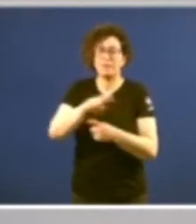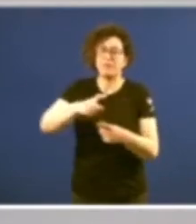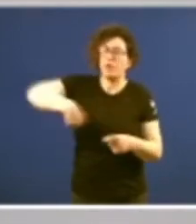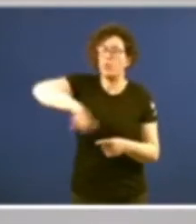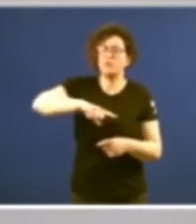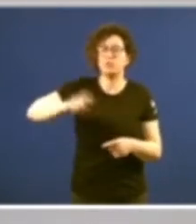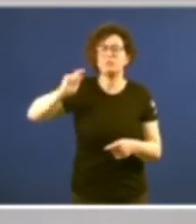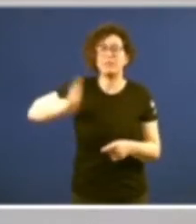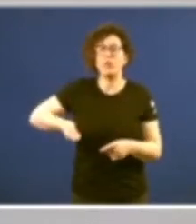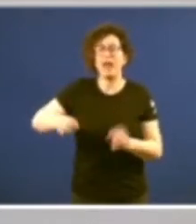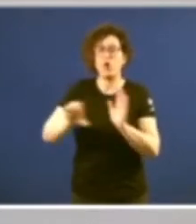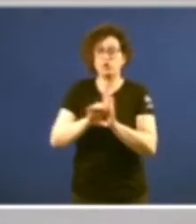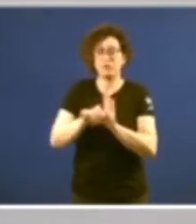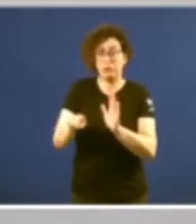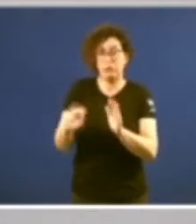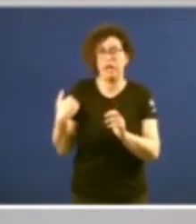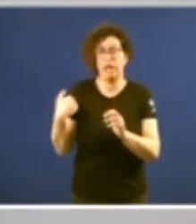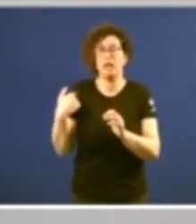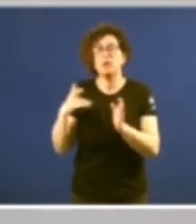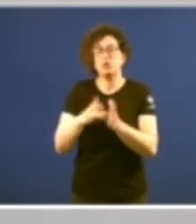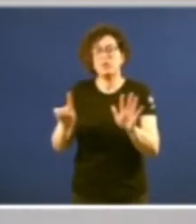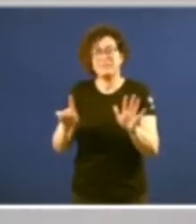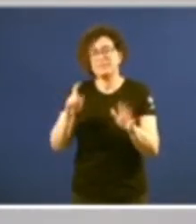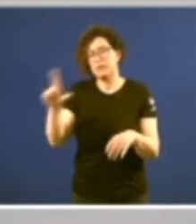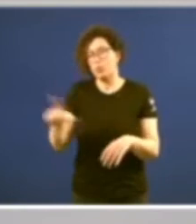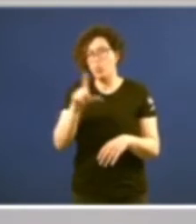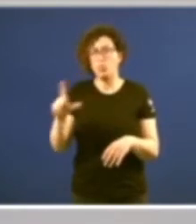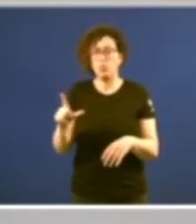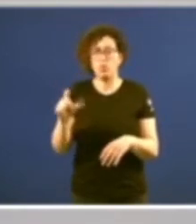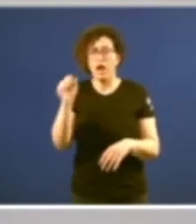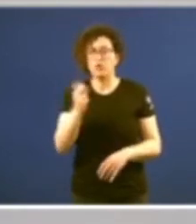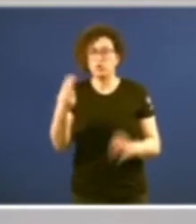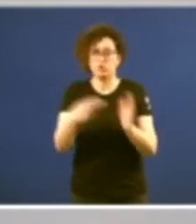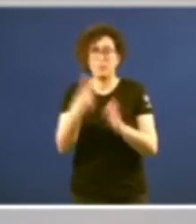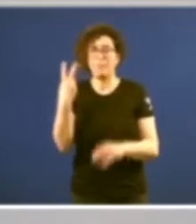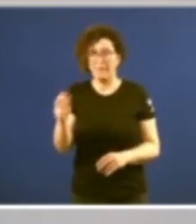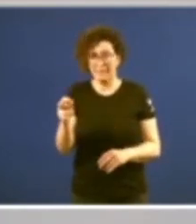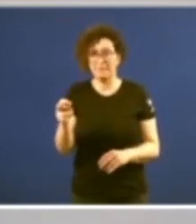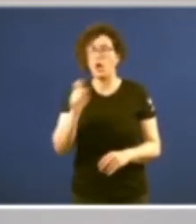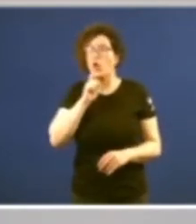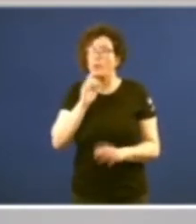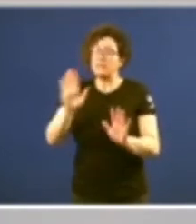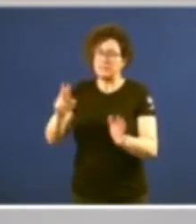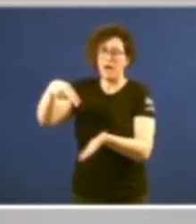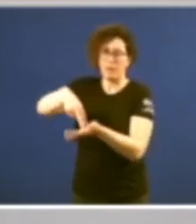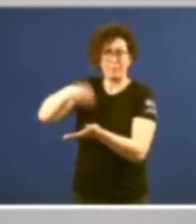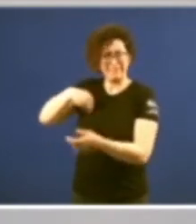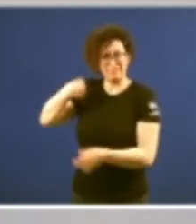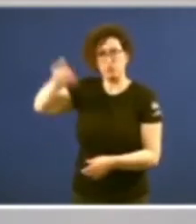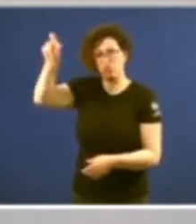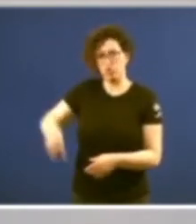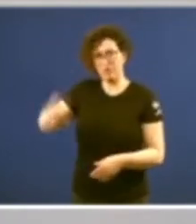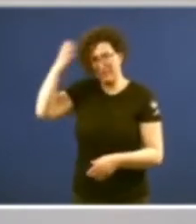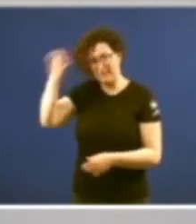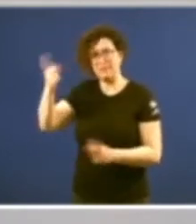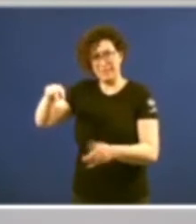Tribunal Constitucional, que tuvo lugar el 6 de julio del año 2020, con presencia de Su Majestad el Rey, e,